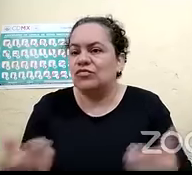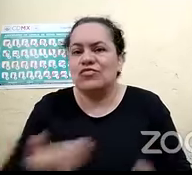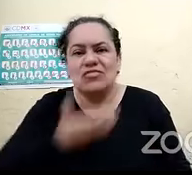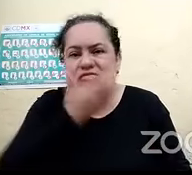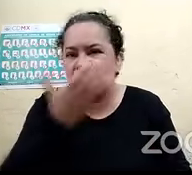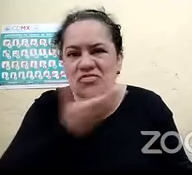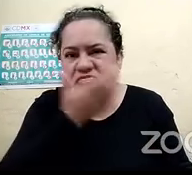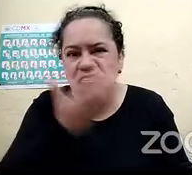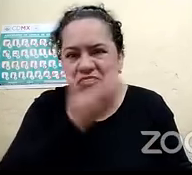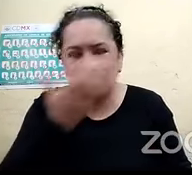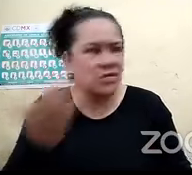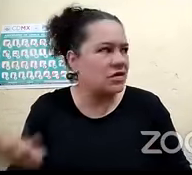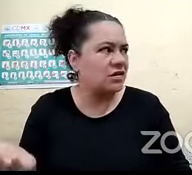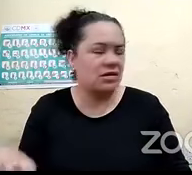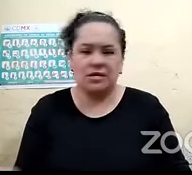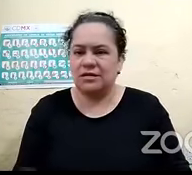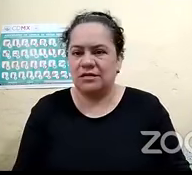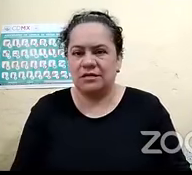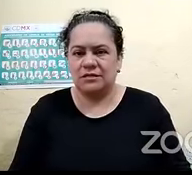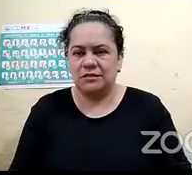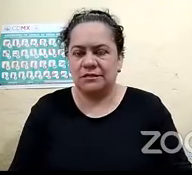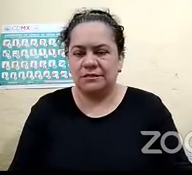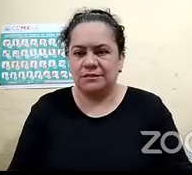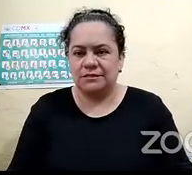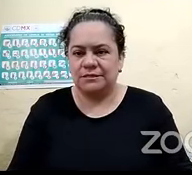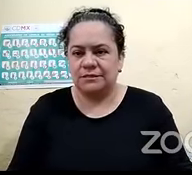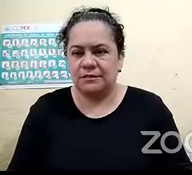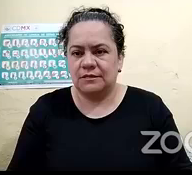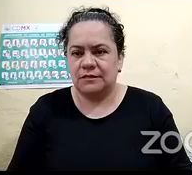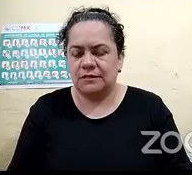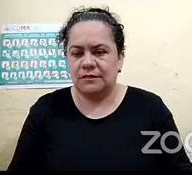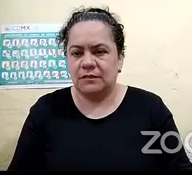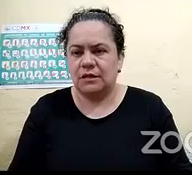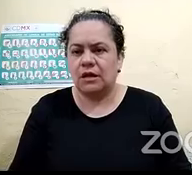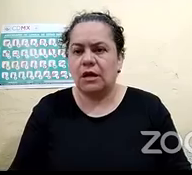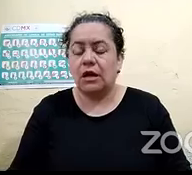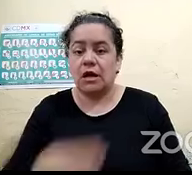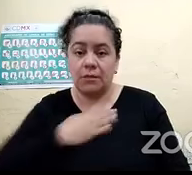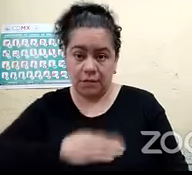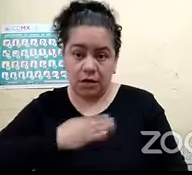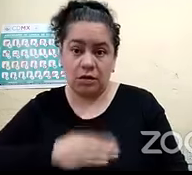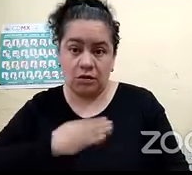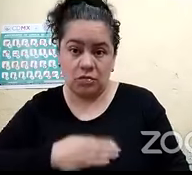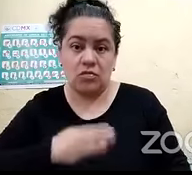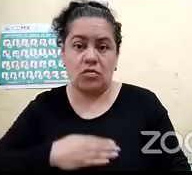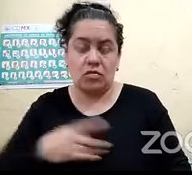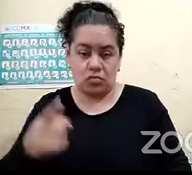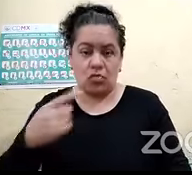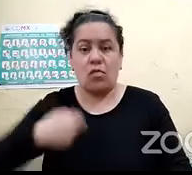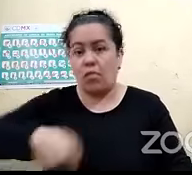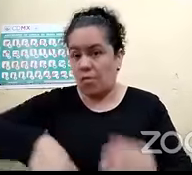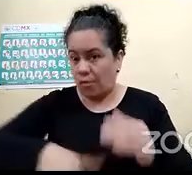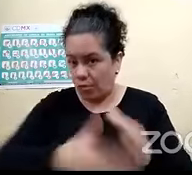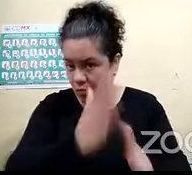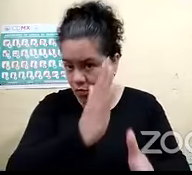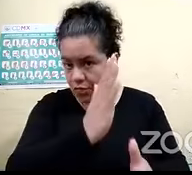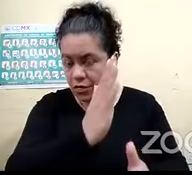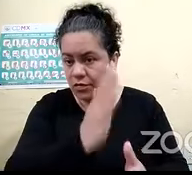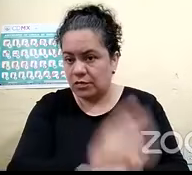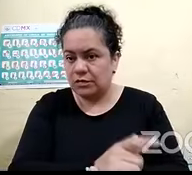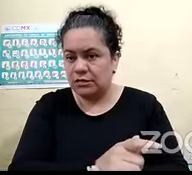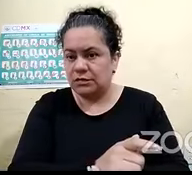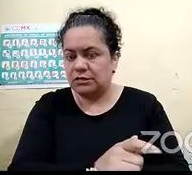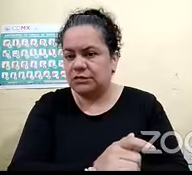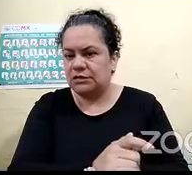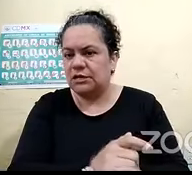cuando a veces llego a los baños de algunas instituciones los baños tienen